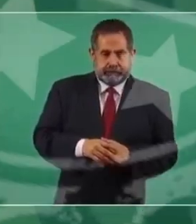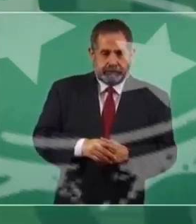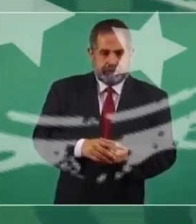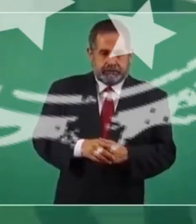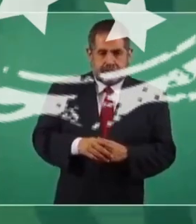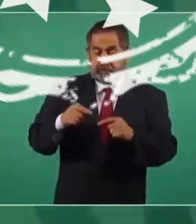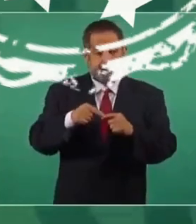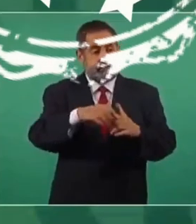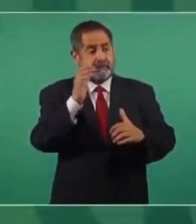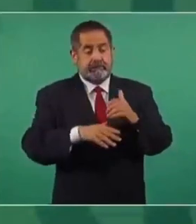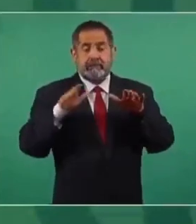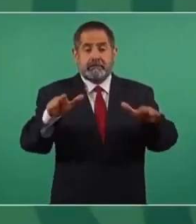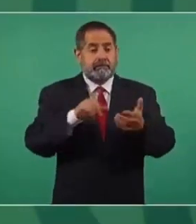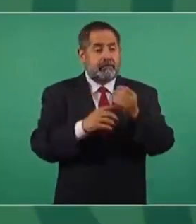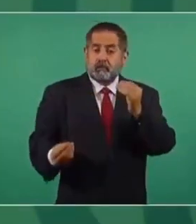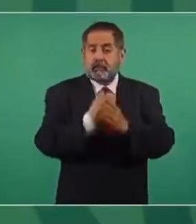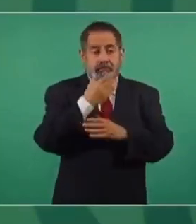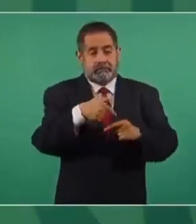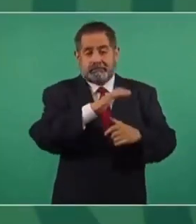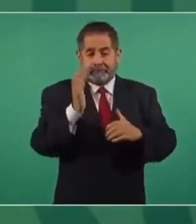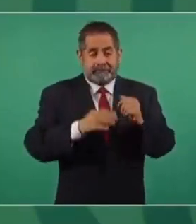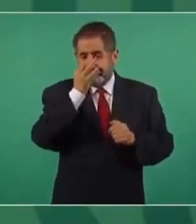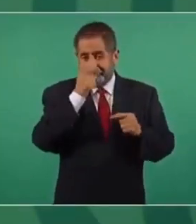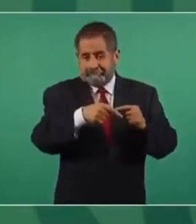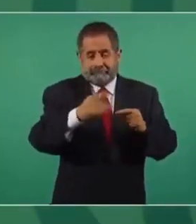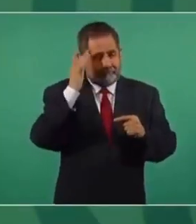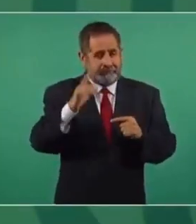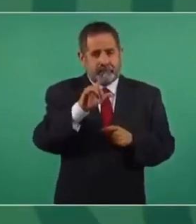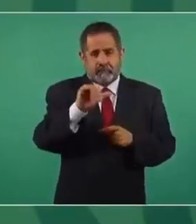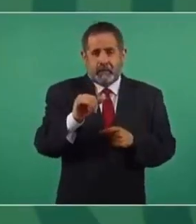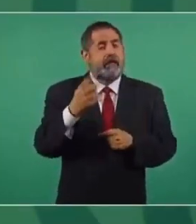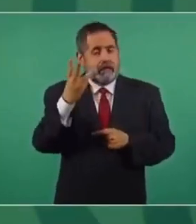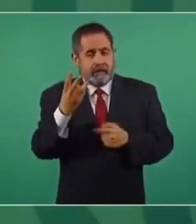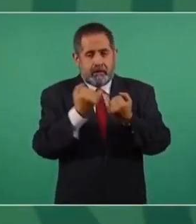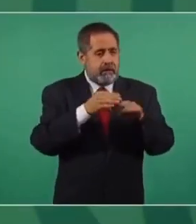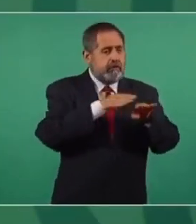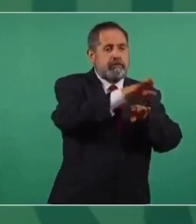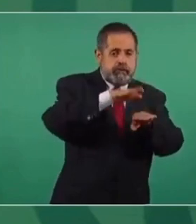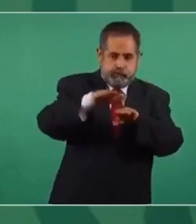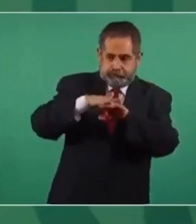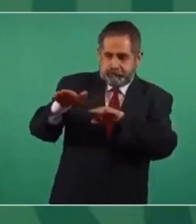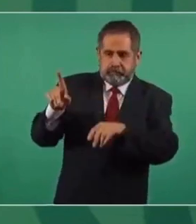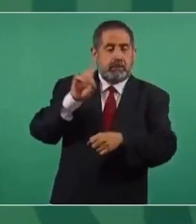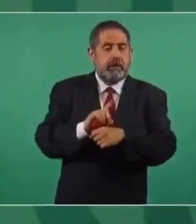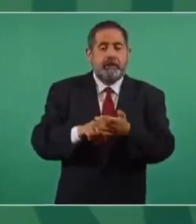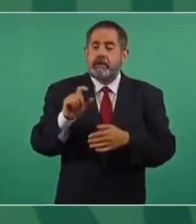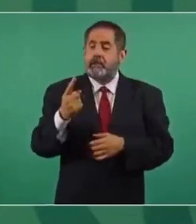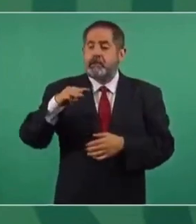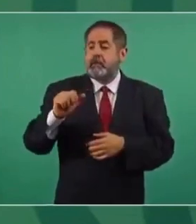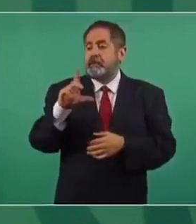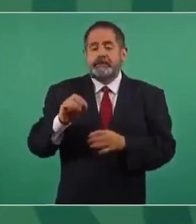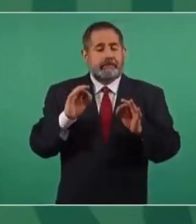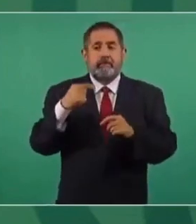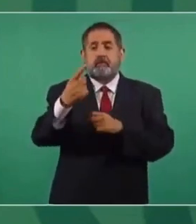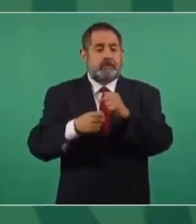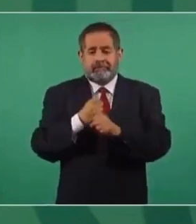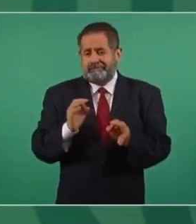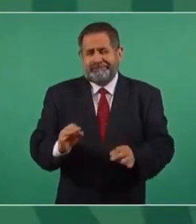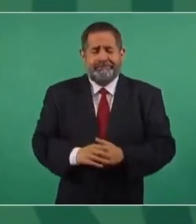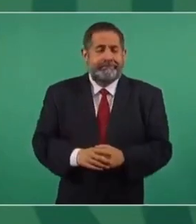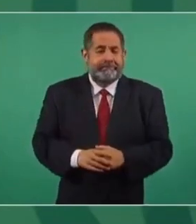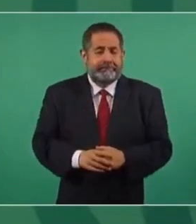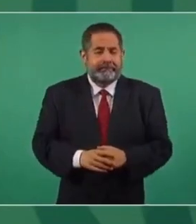Y ya vamos a terminar el aeropuerto nuevo de Santa Lucía. Tres pistas. El 21 de marzo del año próximo.